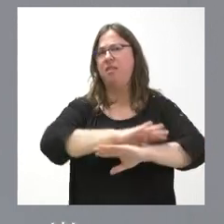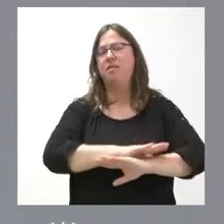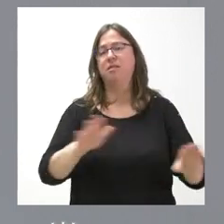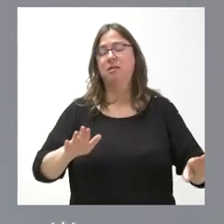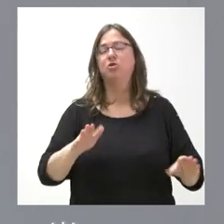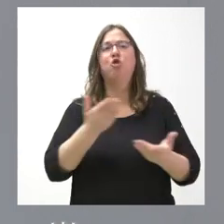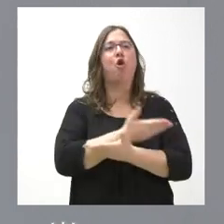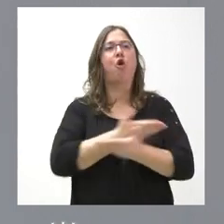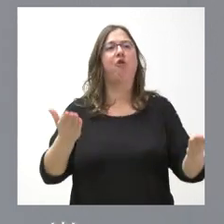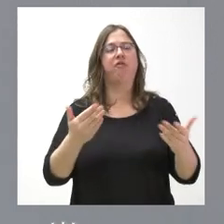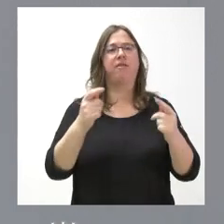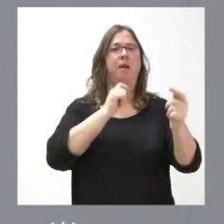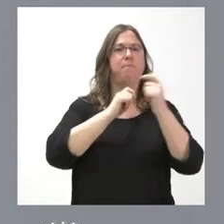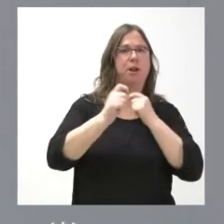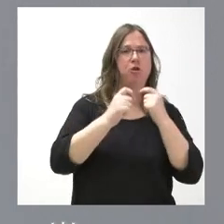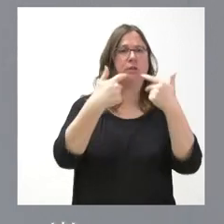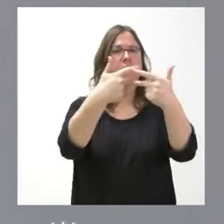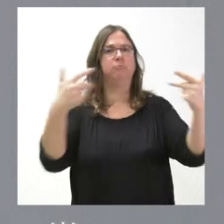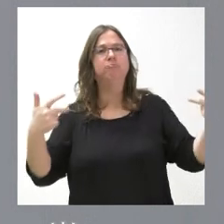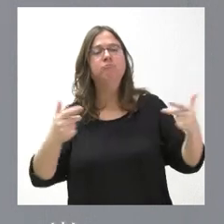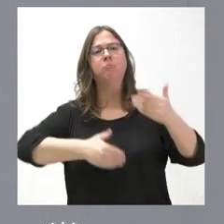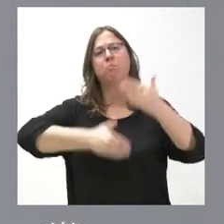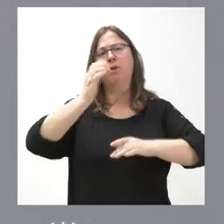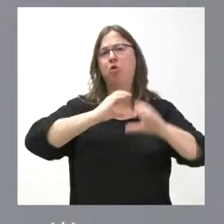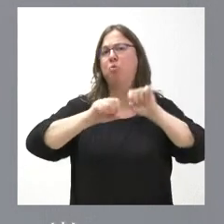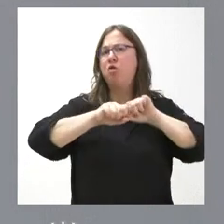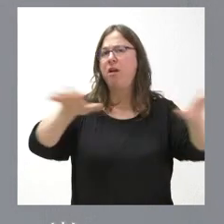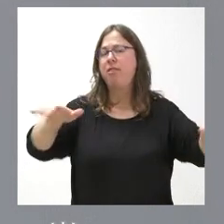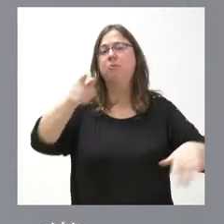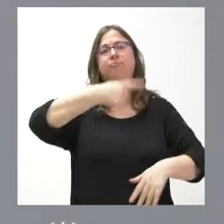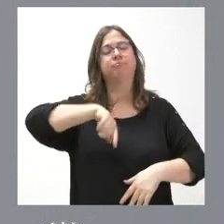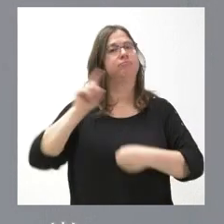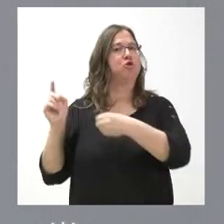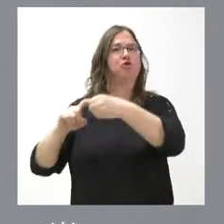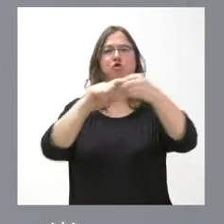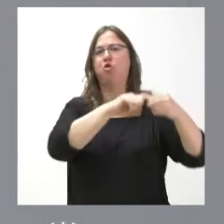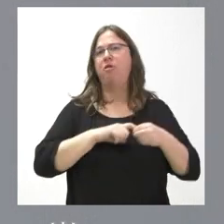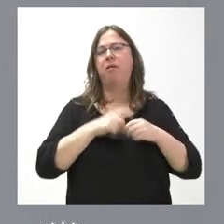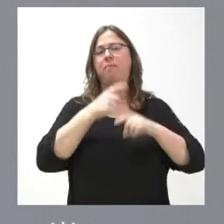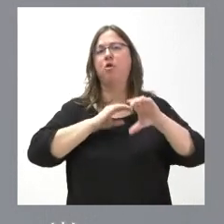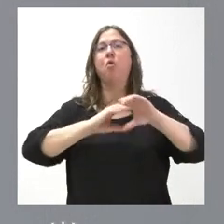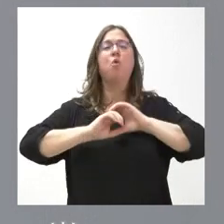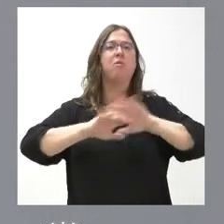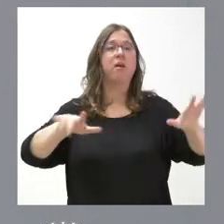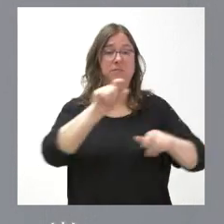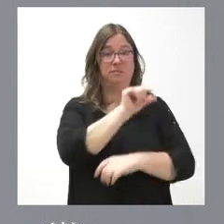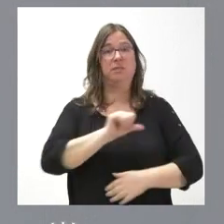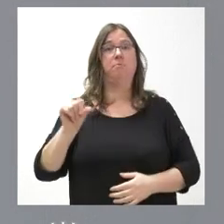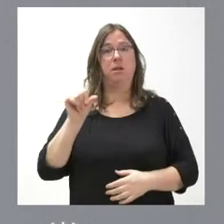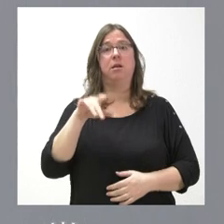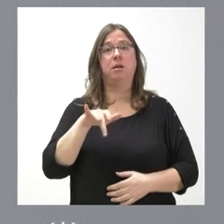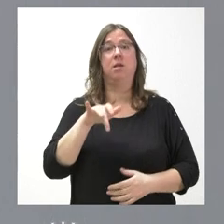los medios de comunicación que ofrecen esa información. Y, por tanto, desde aquí nos solidarizamos con los medios de comunicación también esta semana, que han sido,